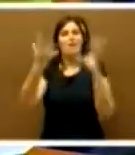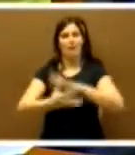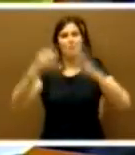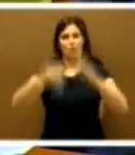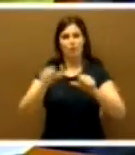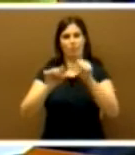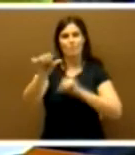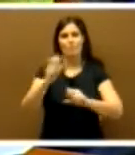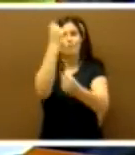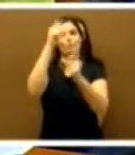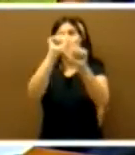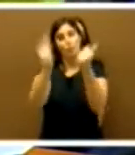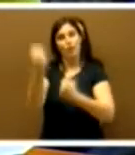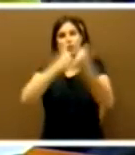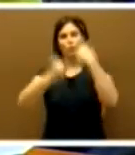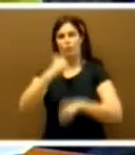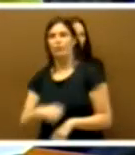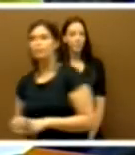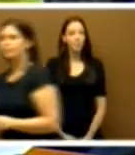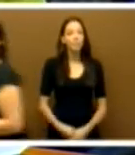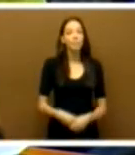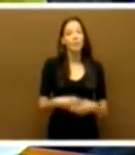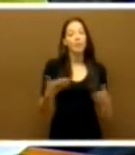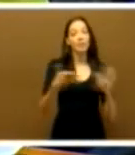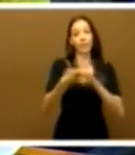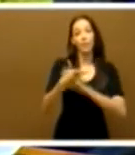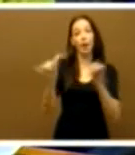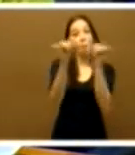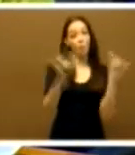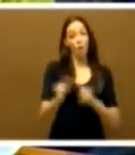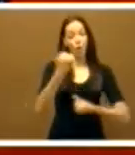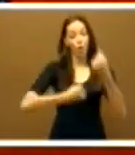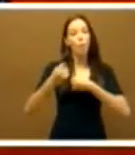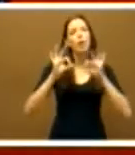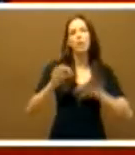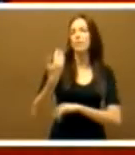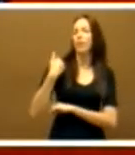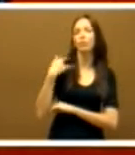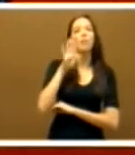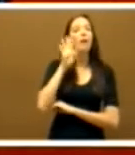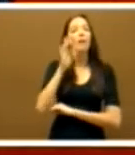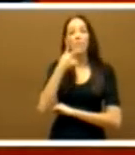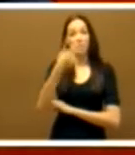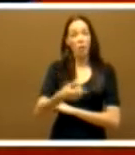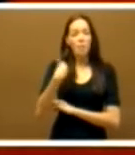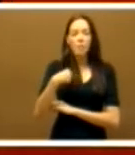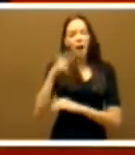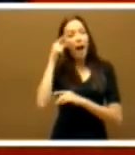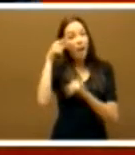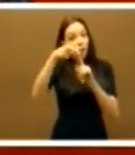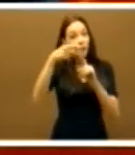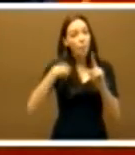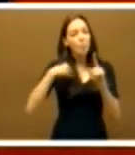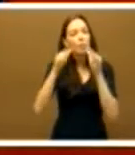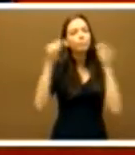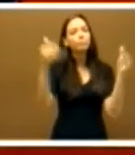modelo económico y ahí, ya en mi intervención del otro día lo dije, y ahí nos vamos a entregar en cuerpo y alma a intentar defender y